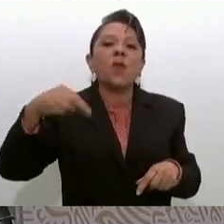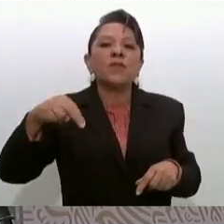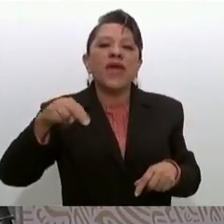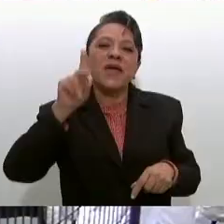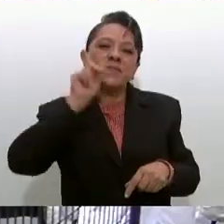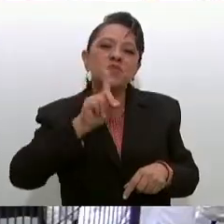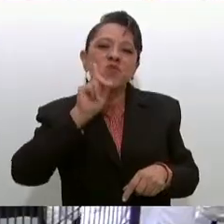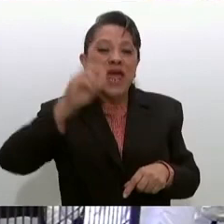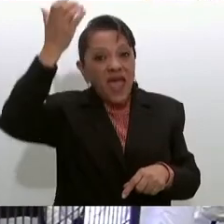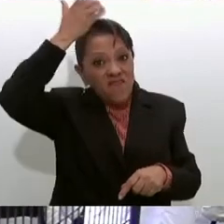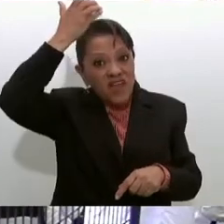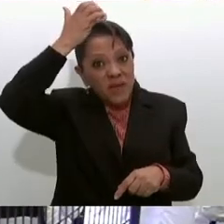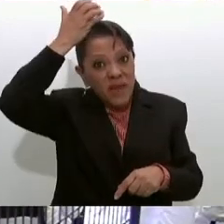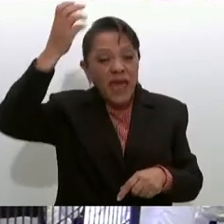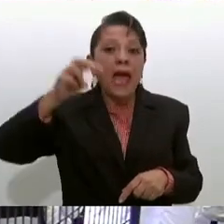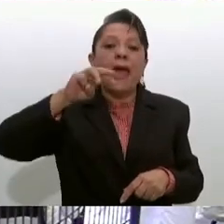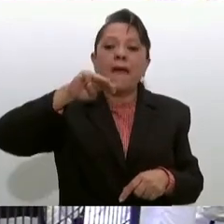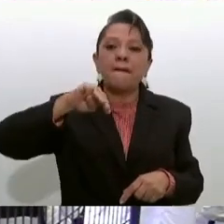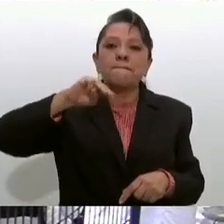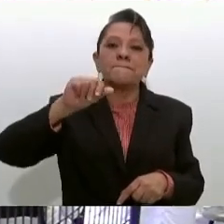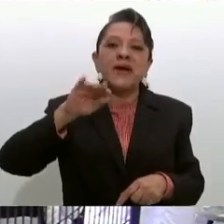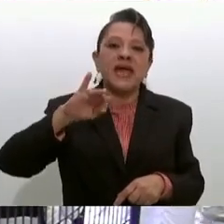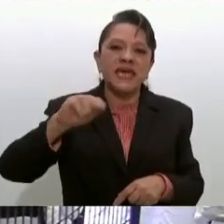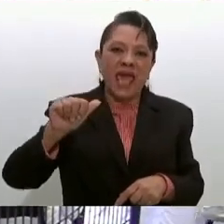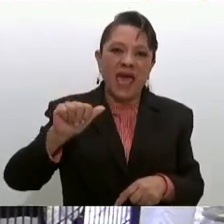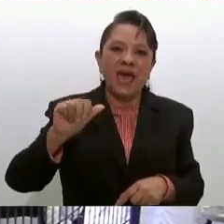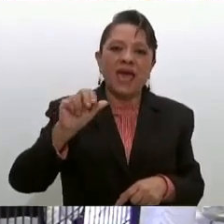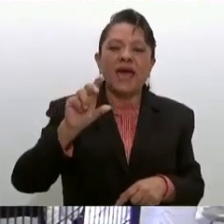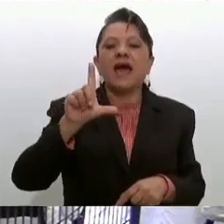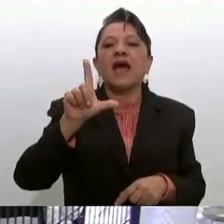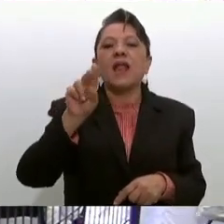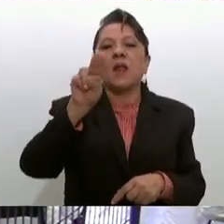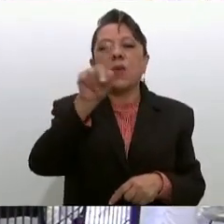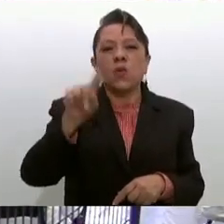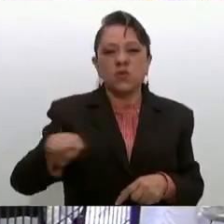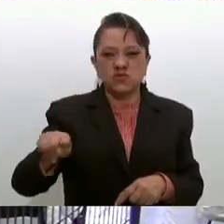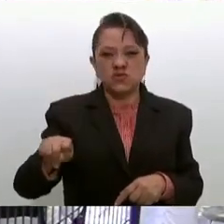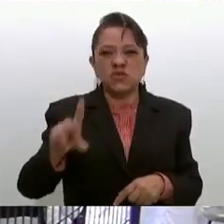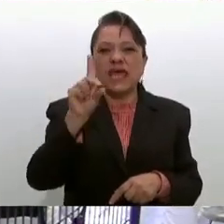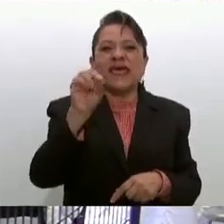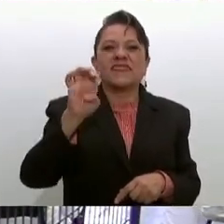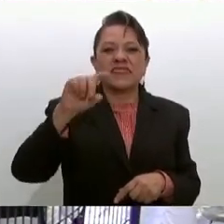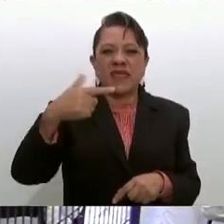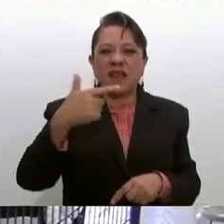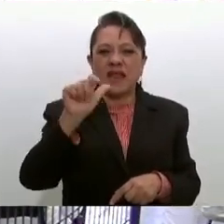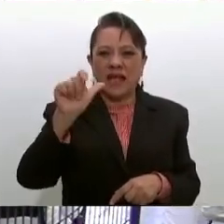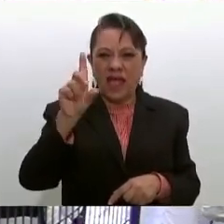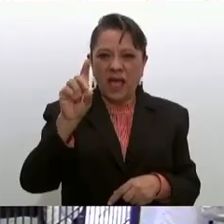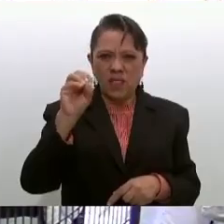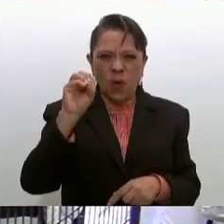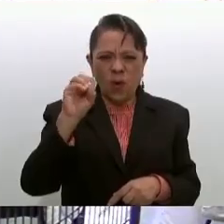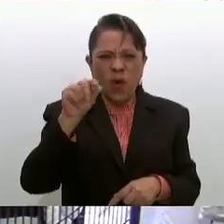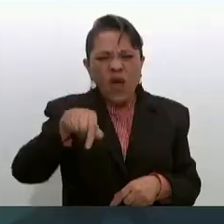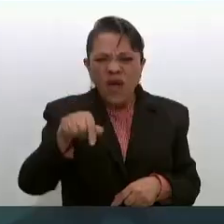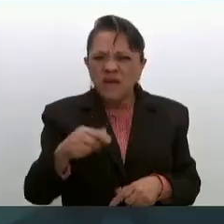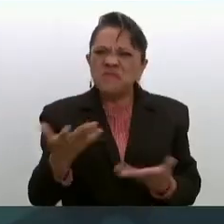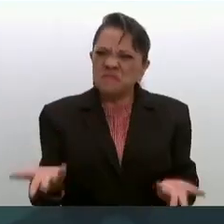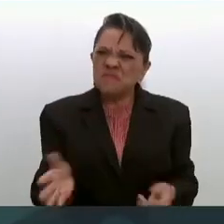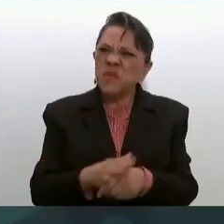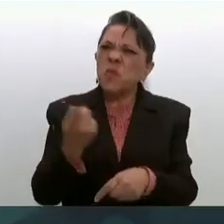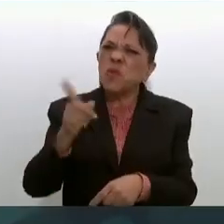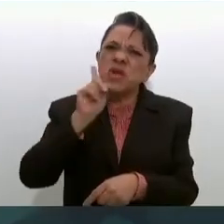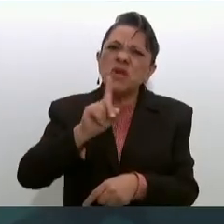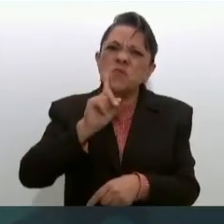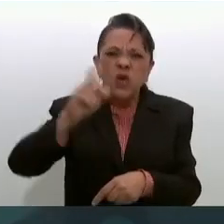Delgado. Y cuando empezamos a revisar por qué, es porque era una